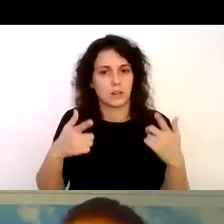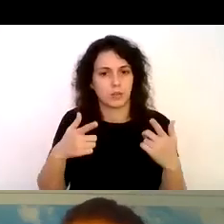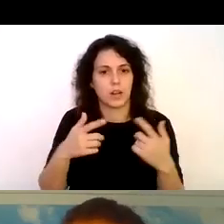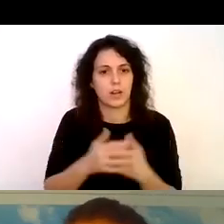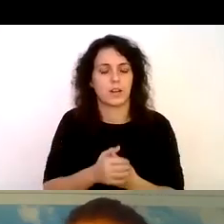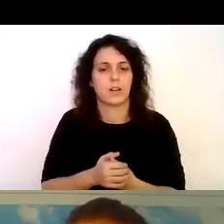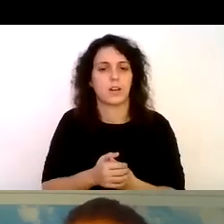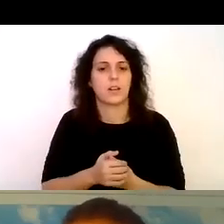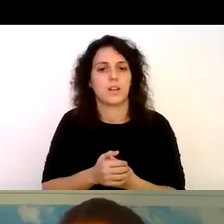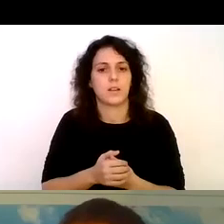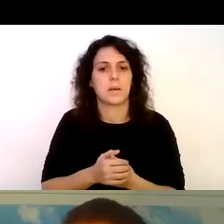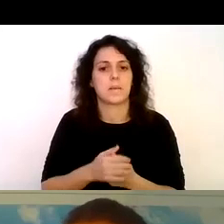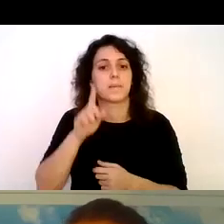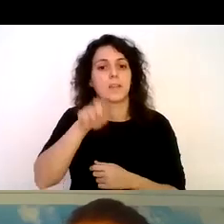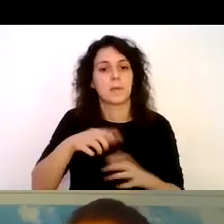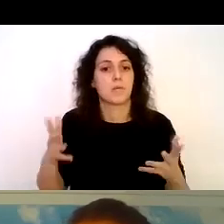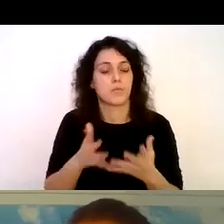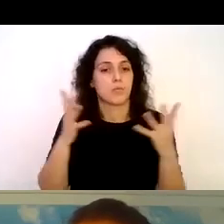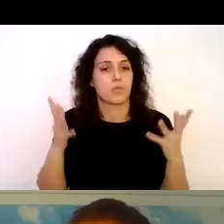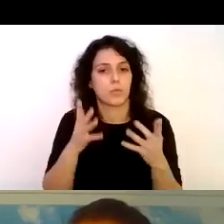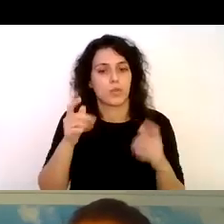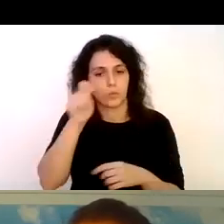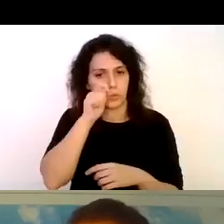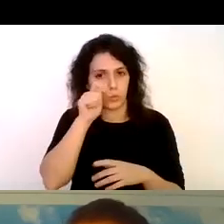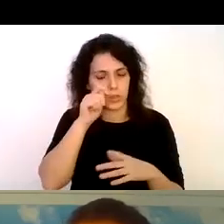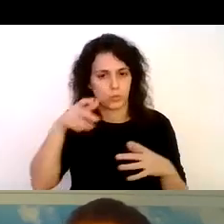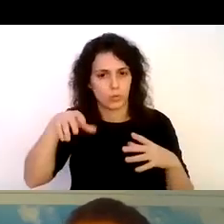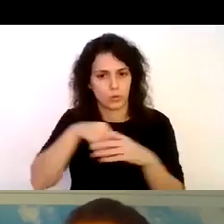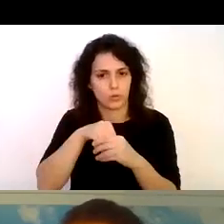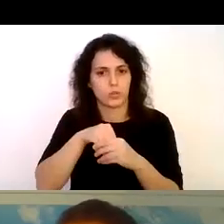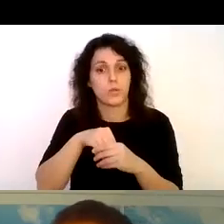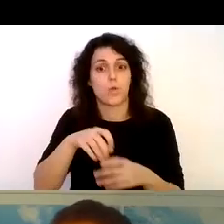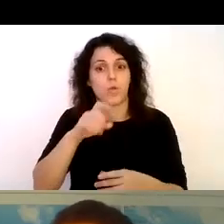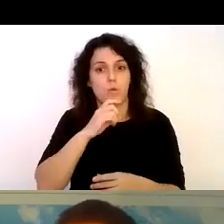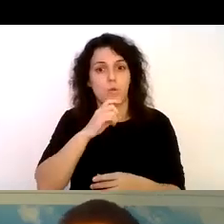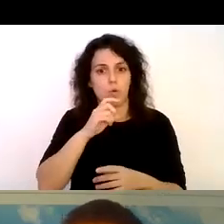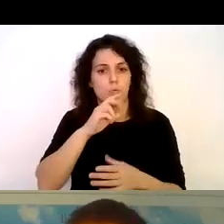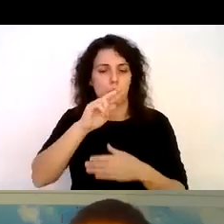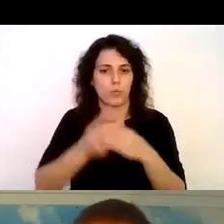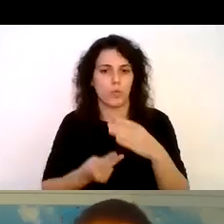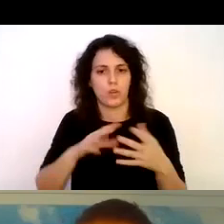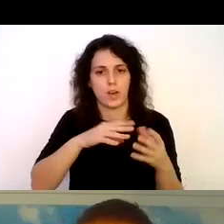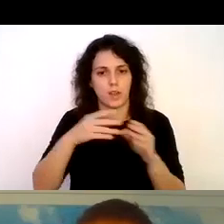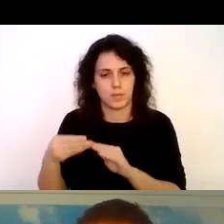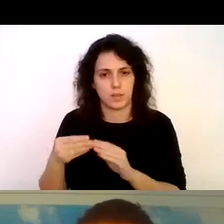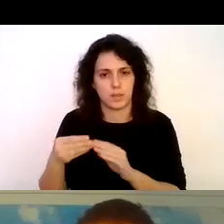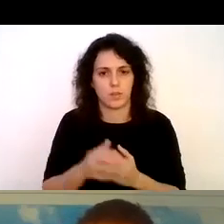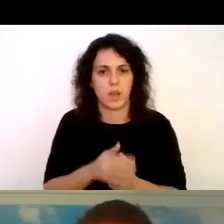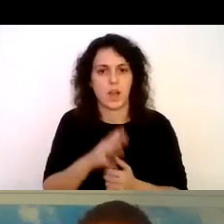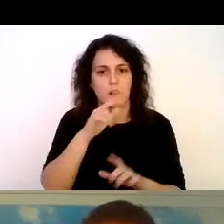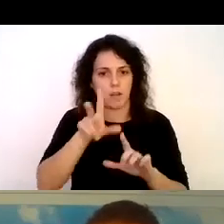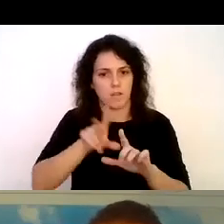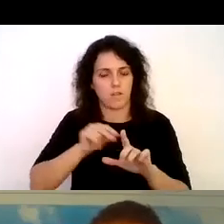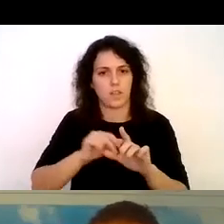Sur y la promoción del turismo inclusivo a través del buceo adaptado que si vamos con ese video